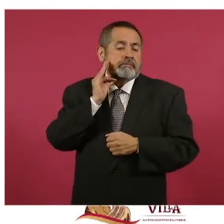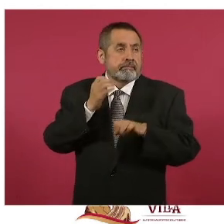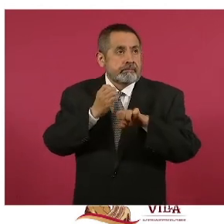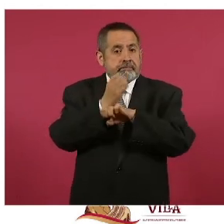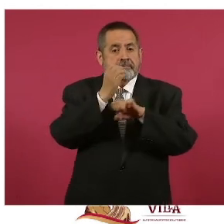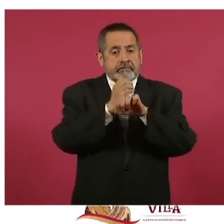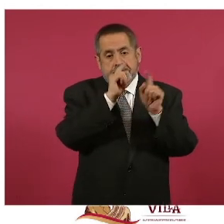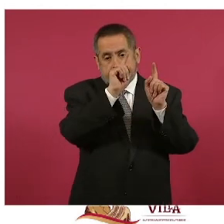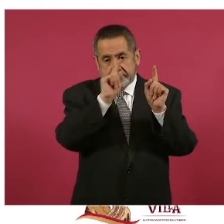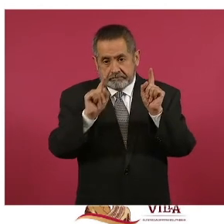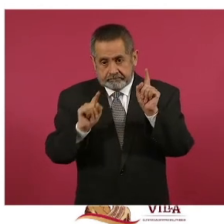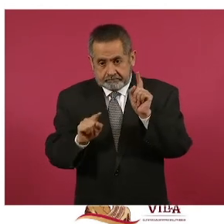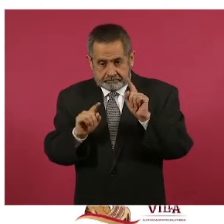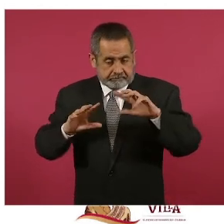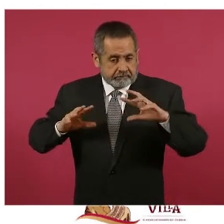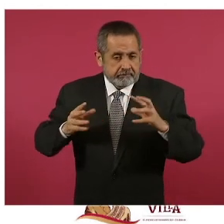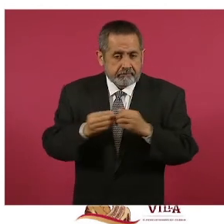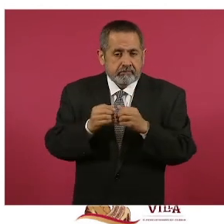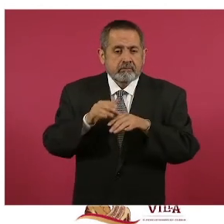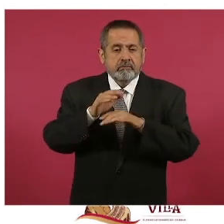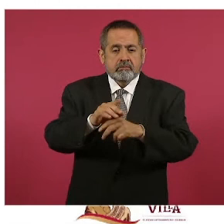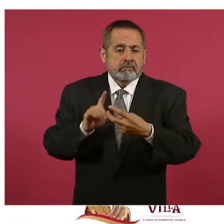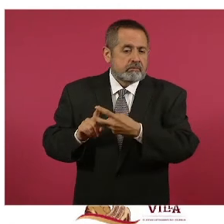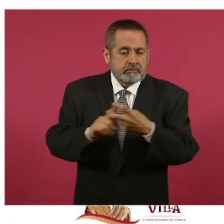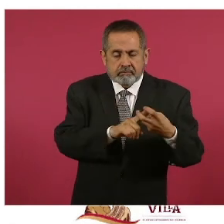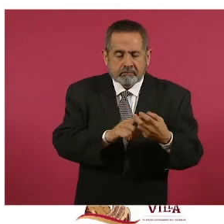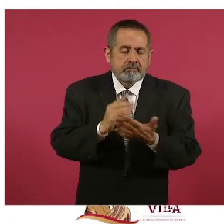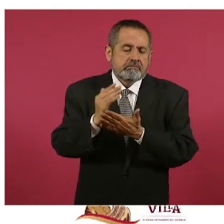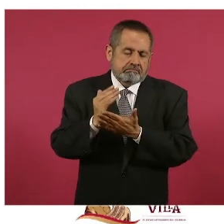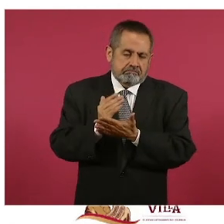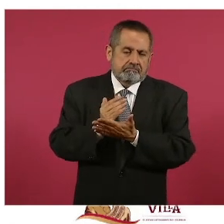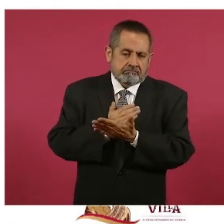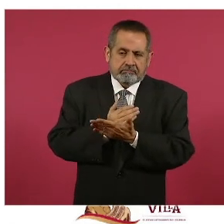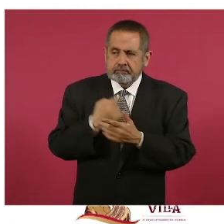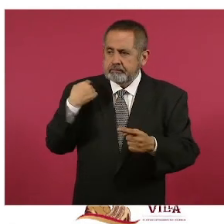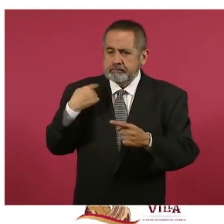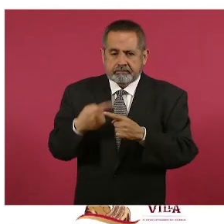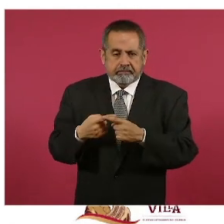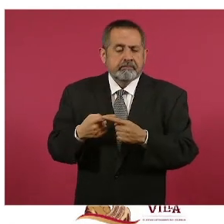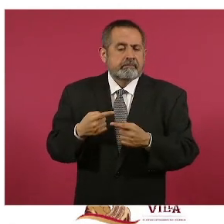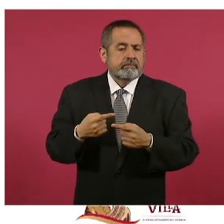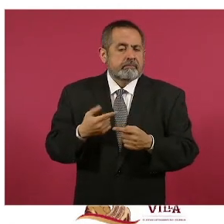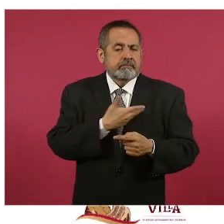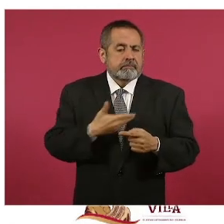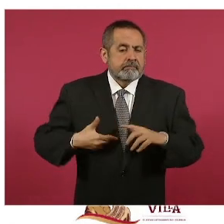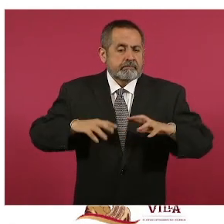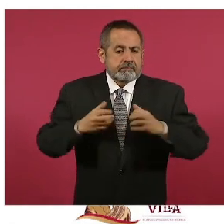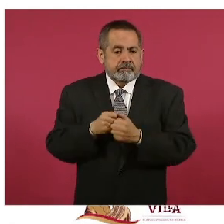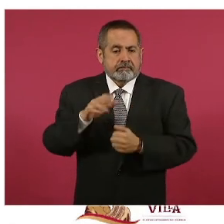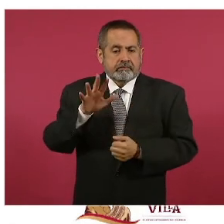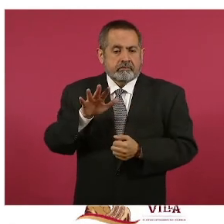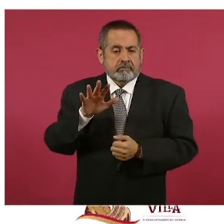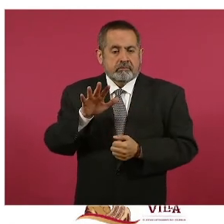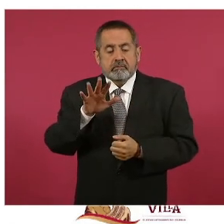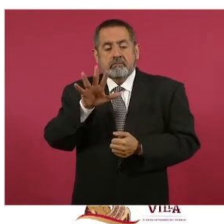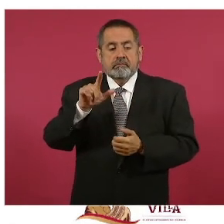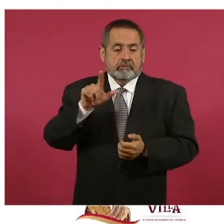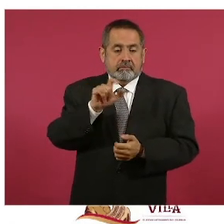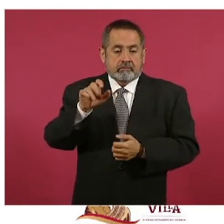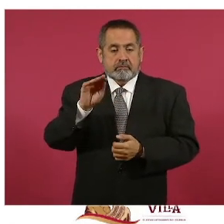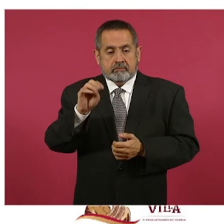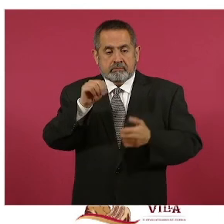Estatales en materia de secuestro. En lo que va de la administración, cinco mil 799 detenidos,